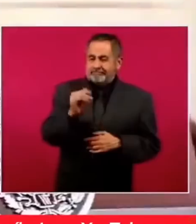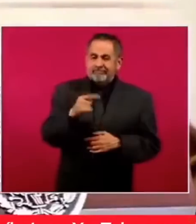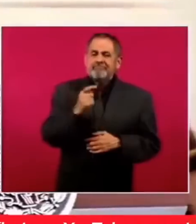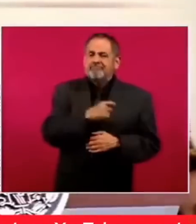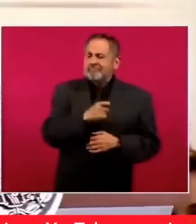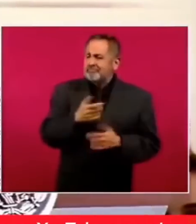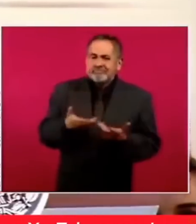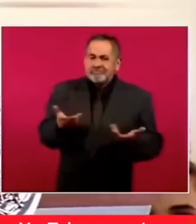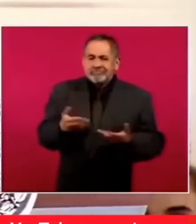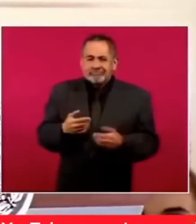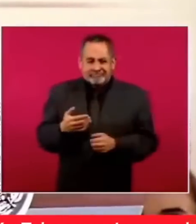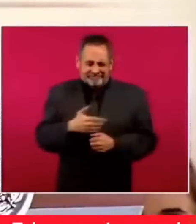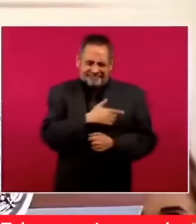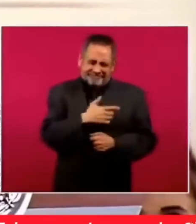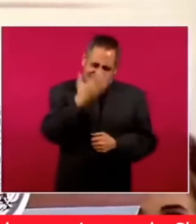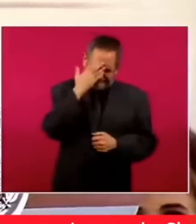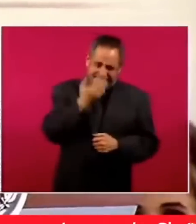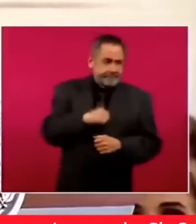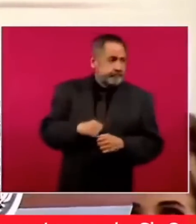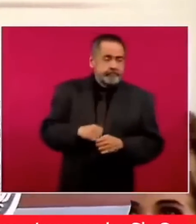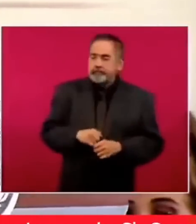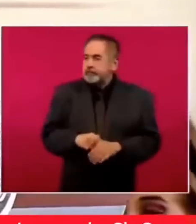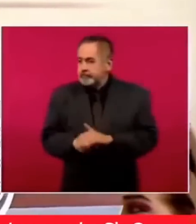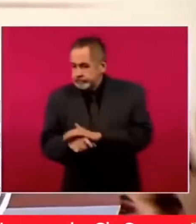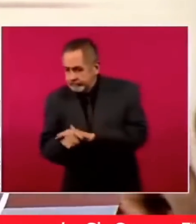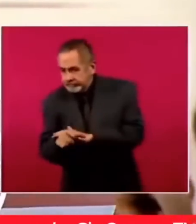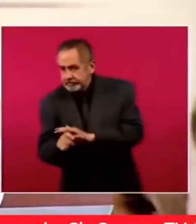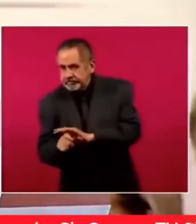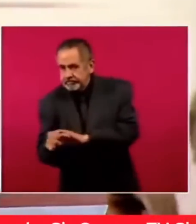para repartir moches.